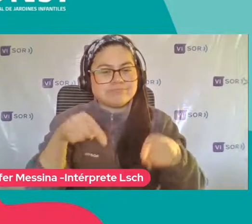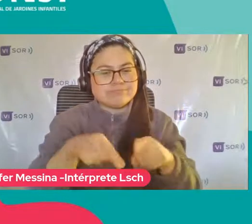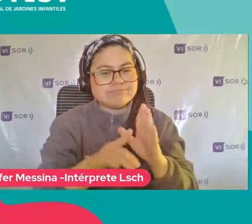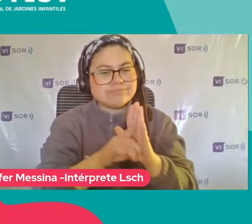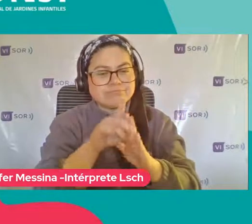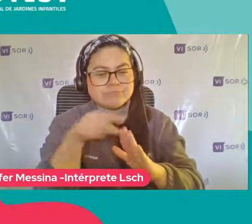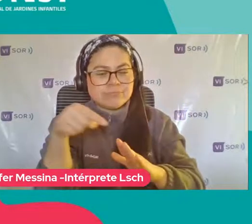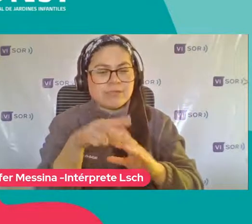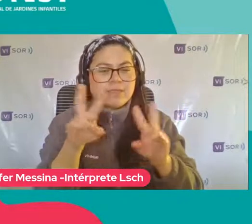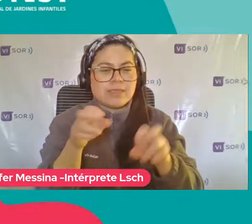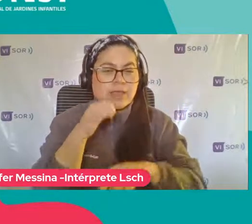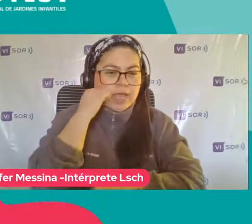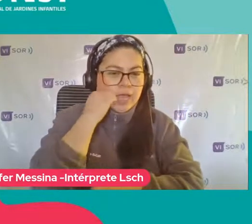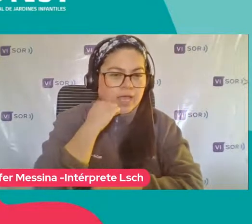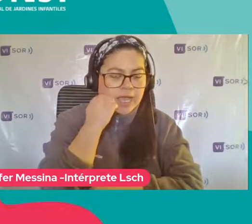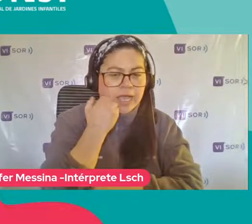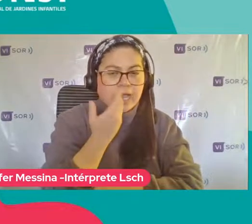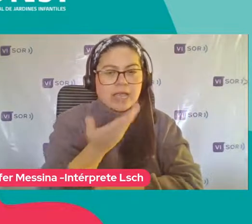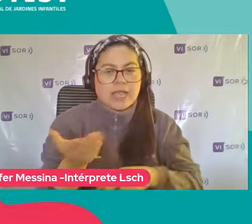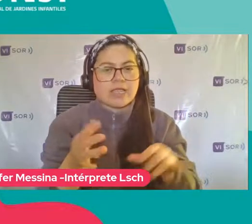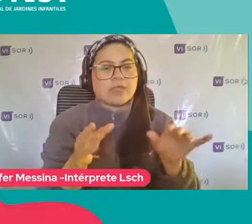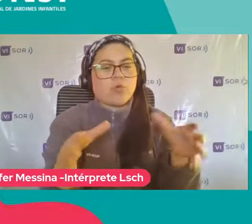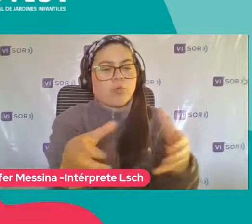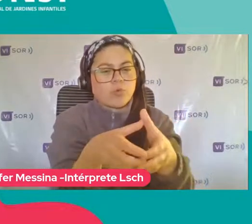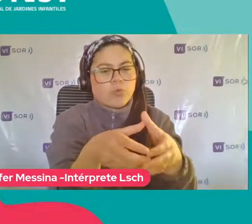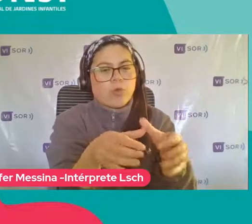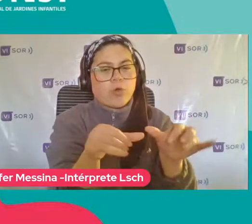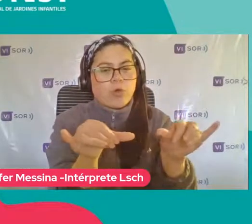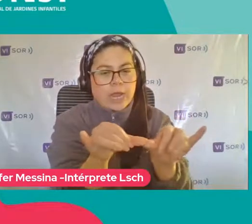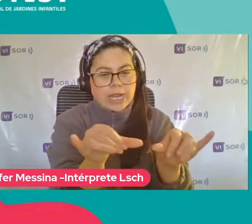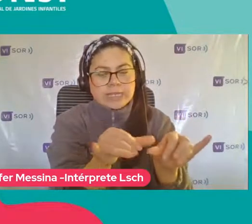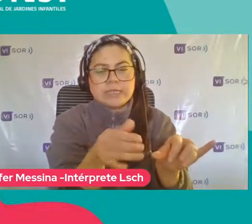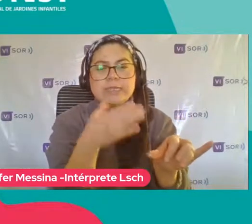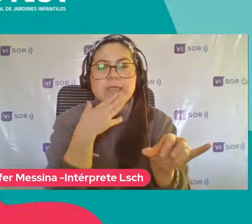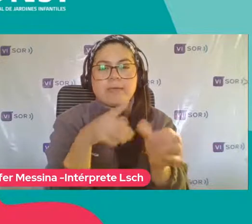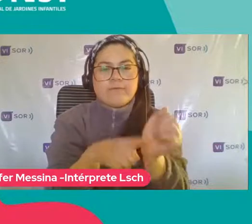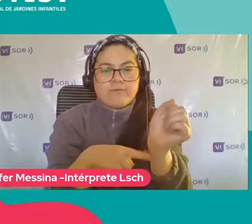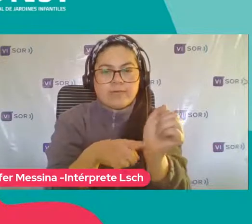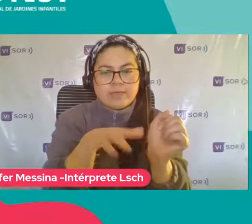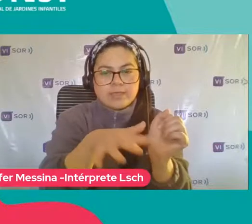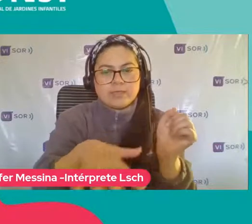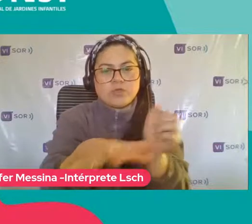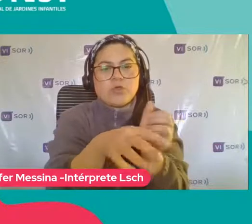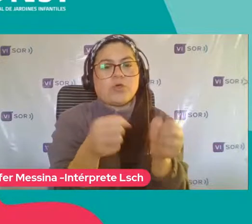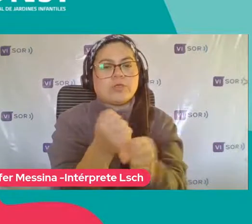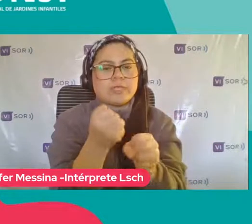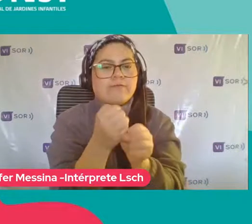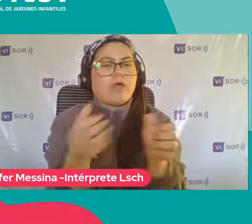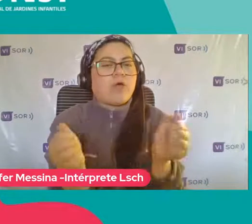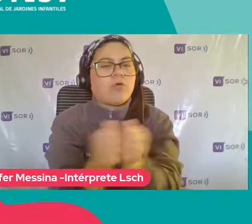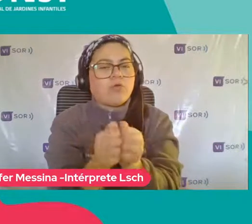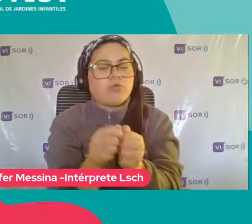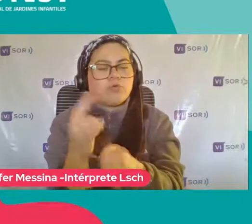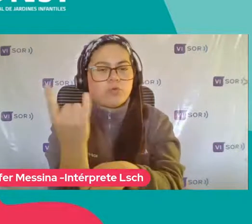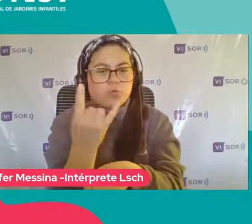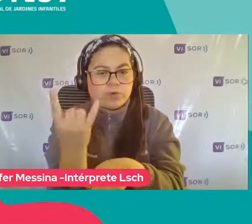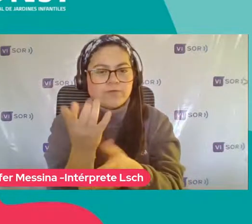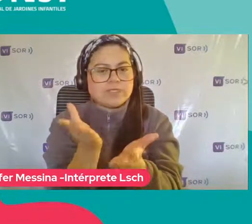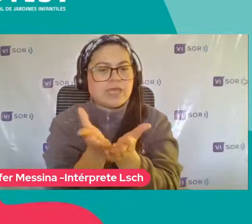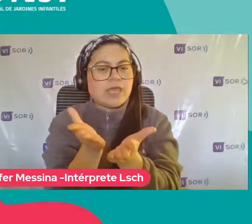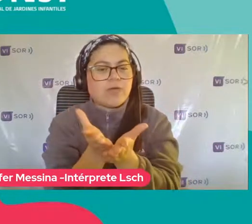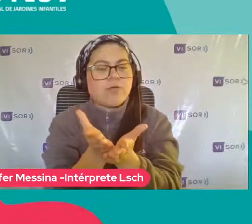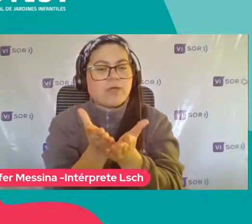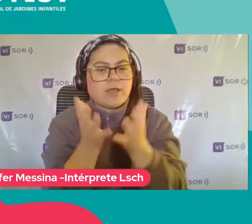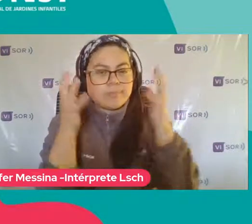significativo para nuestras unidades Para nuestra familia Está en conjunto con la Universidad del Bio Bio Con la Escuela de Fonaudiología Así que